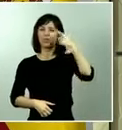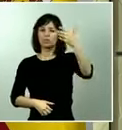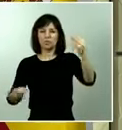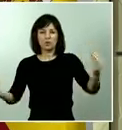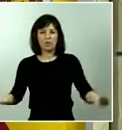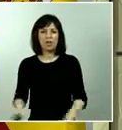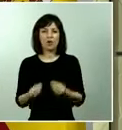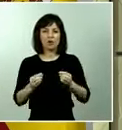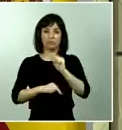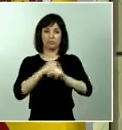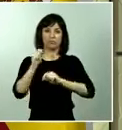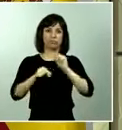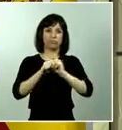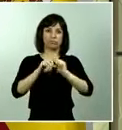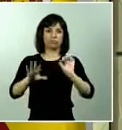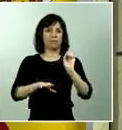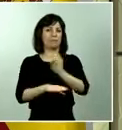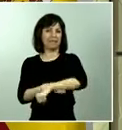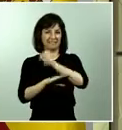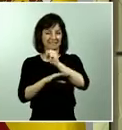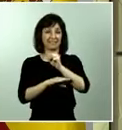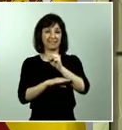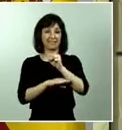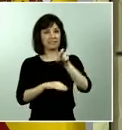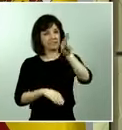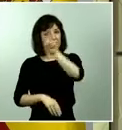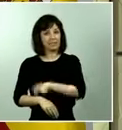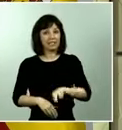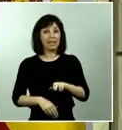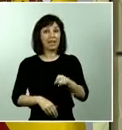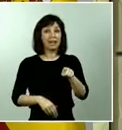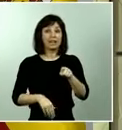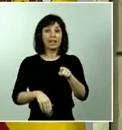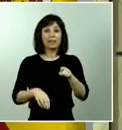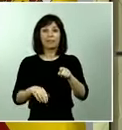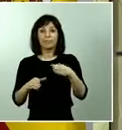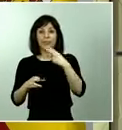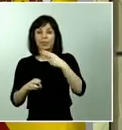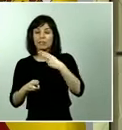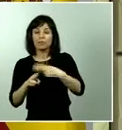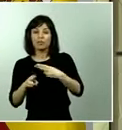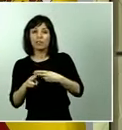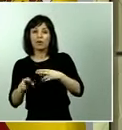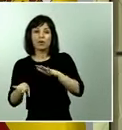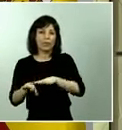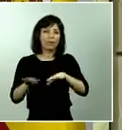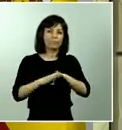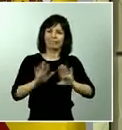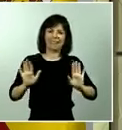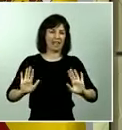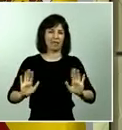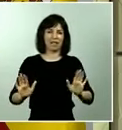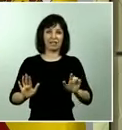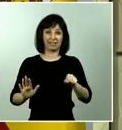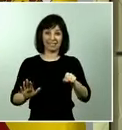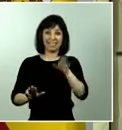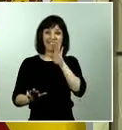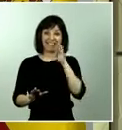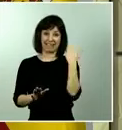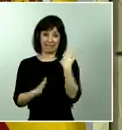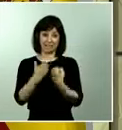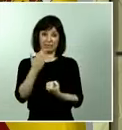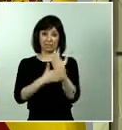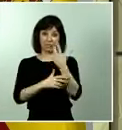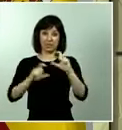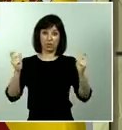e, insisto, para esto no hay colores y yo creo que el tono que ha habido hoy en esa reunión de presidentes que desde ya hemos